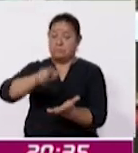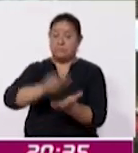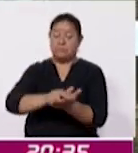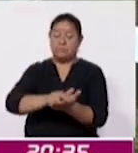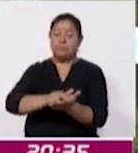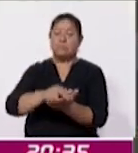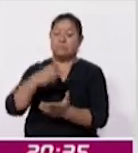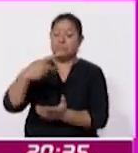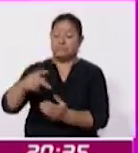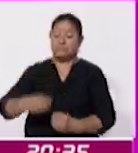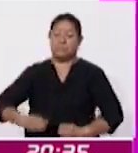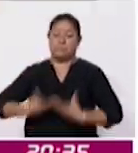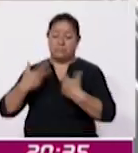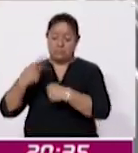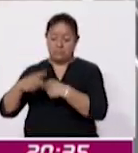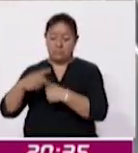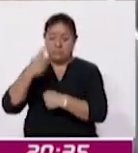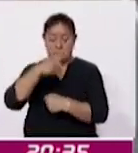salvar otras.